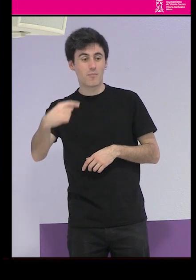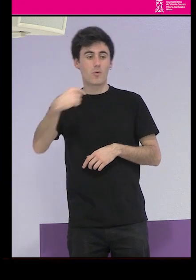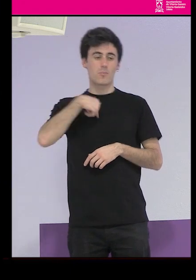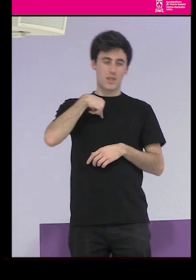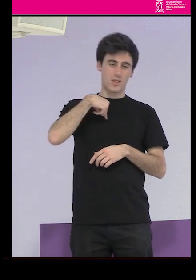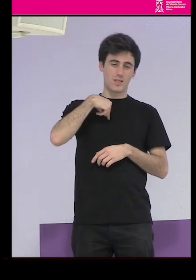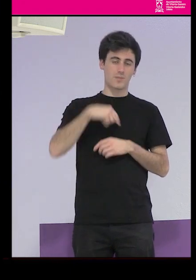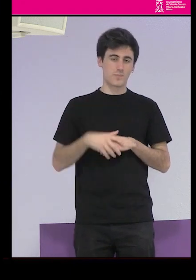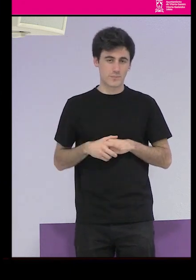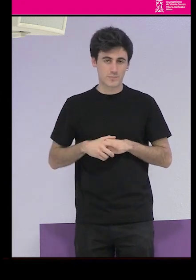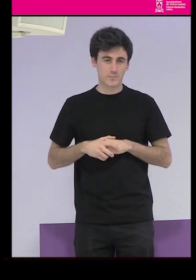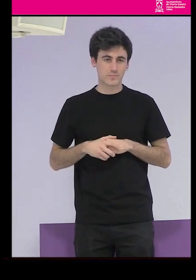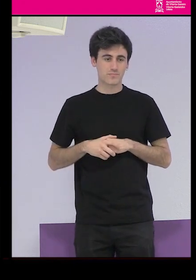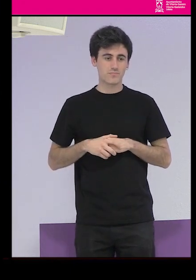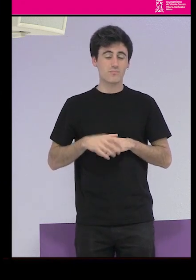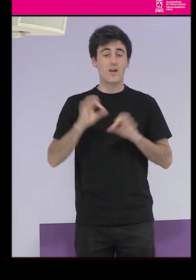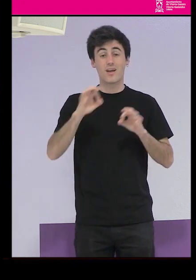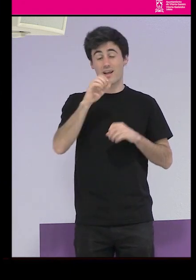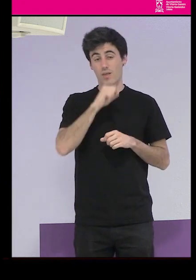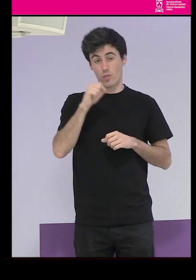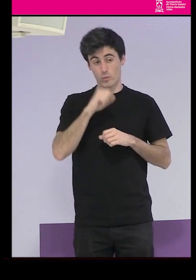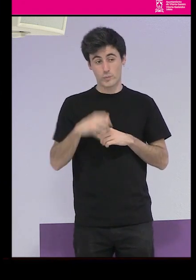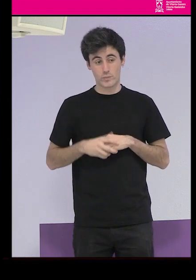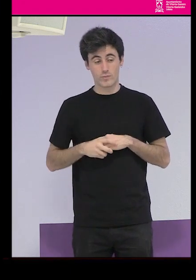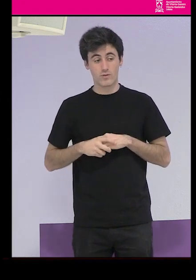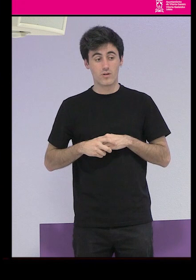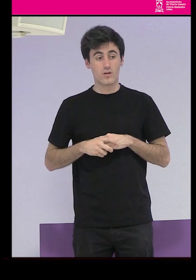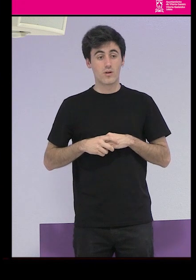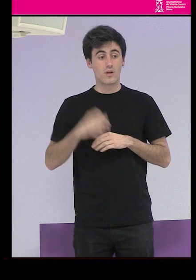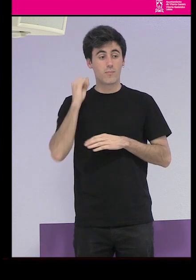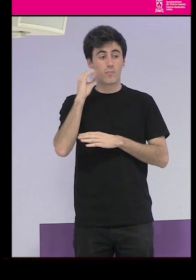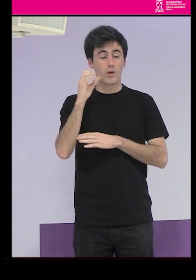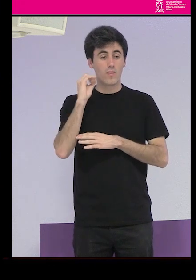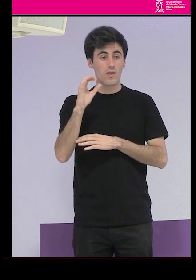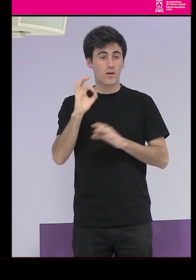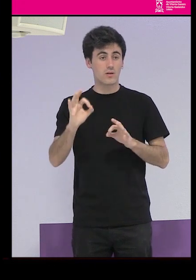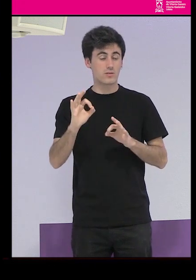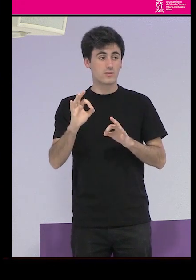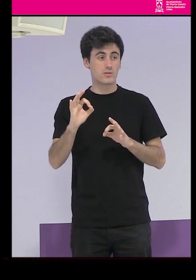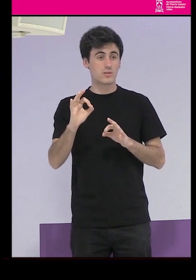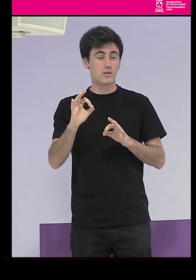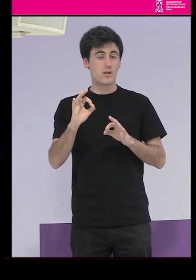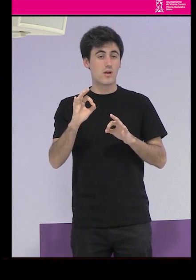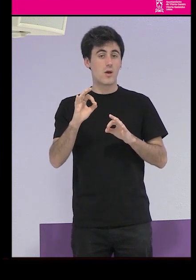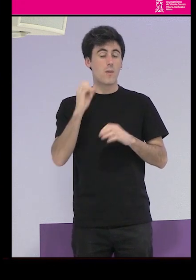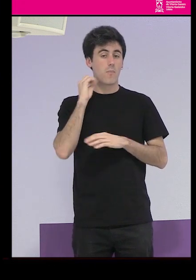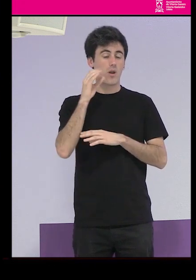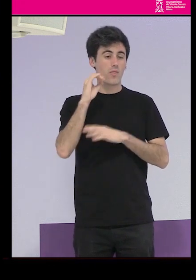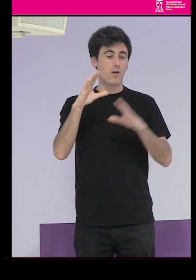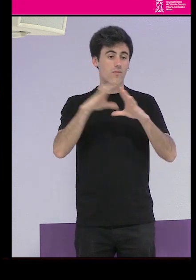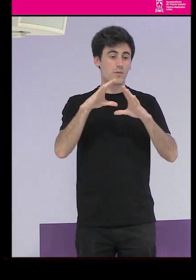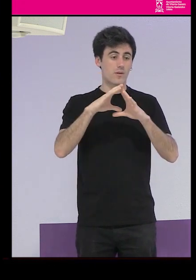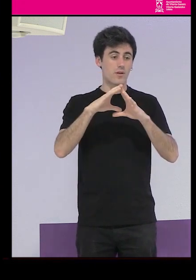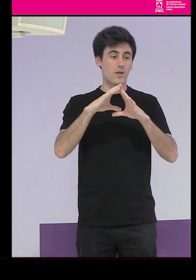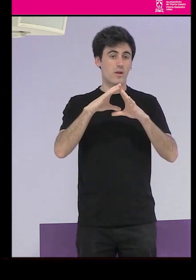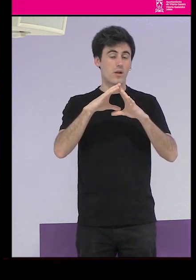la huelga general bueno pues en este caso la ponencia es la ponencia del feminismo tras las huelgas